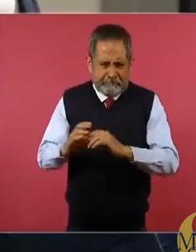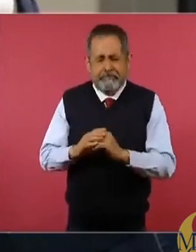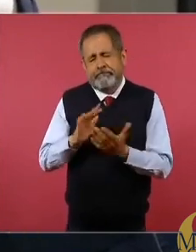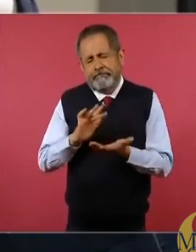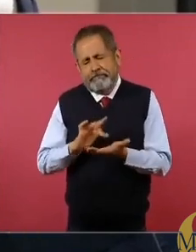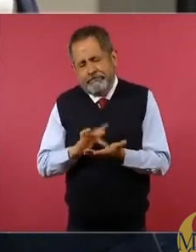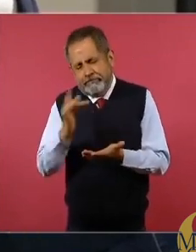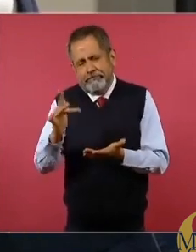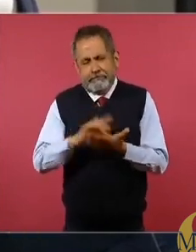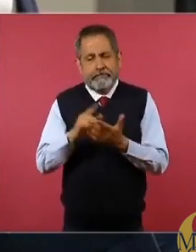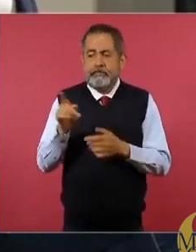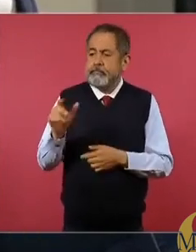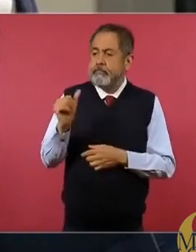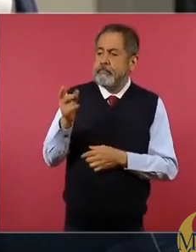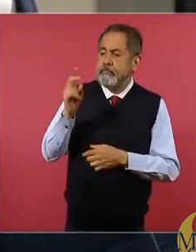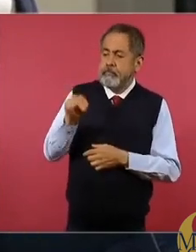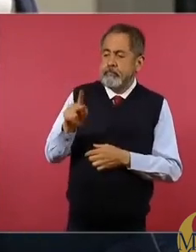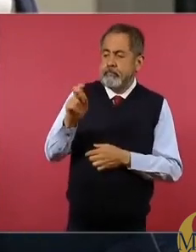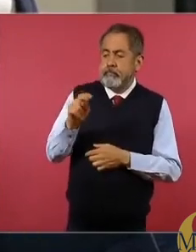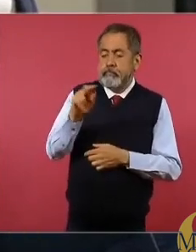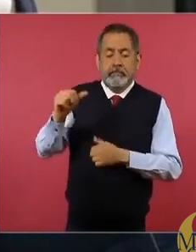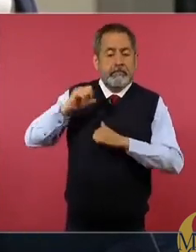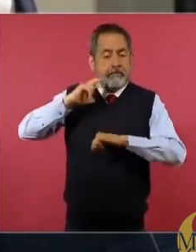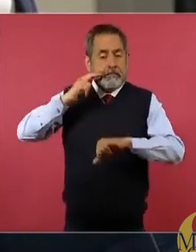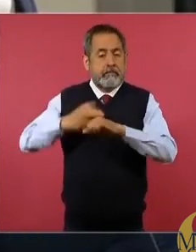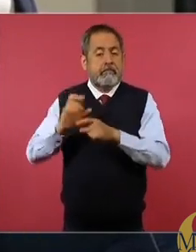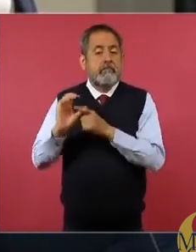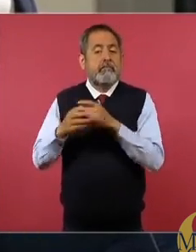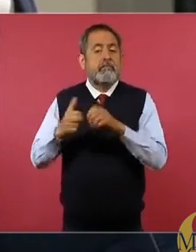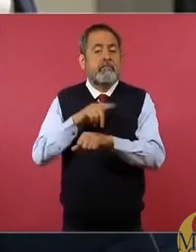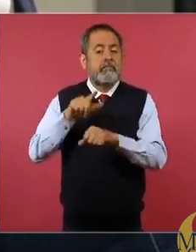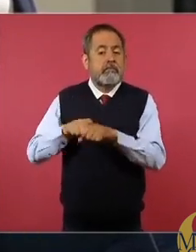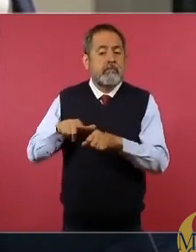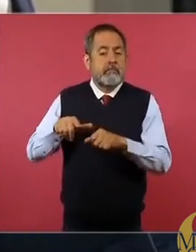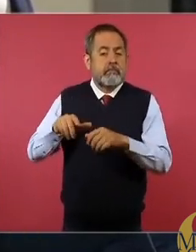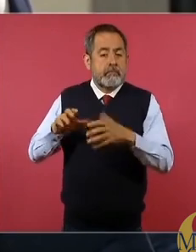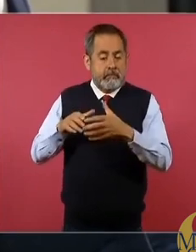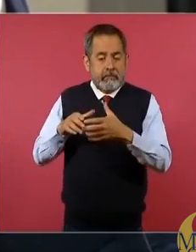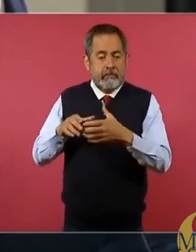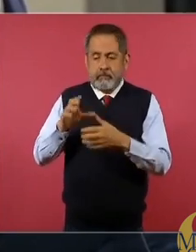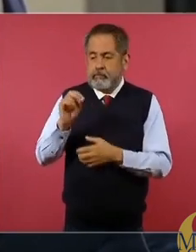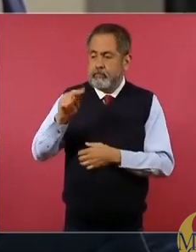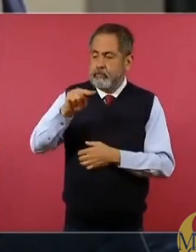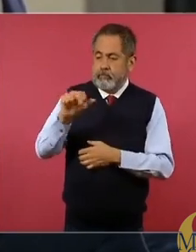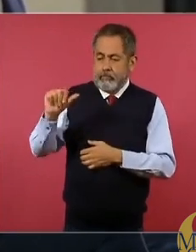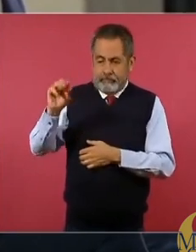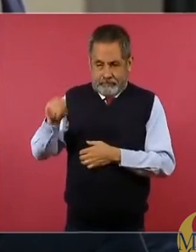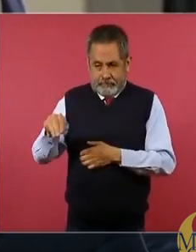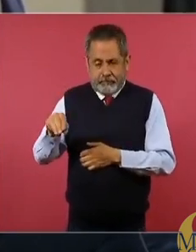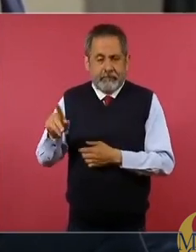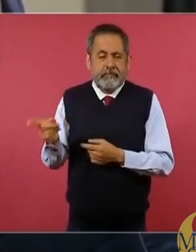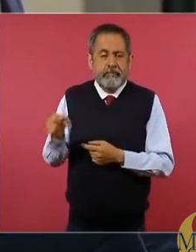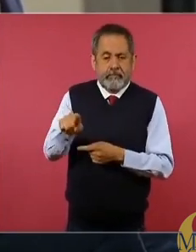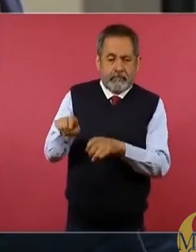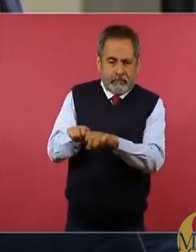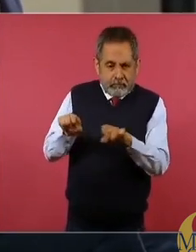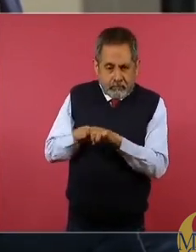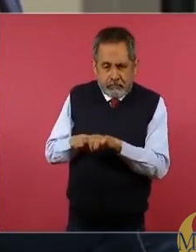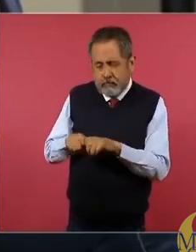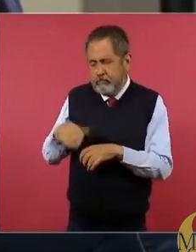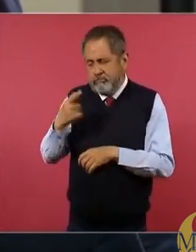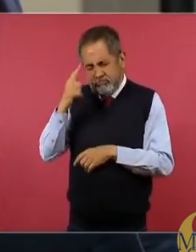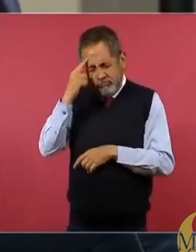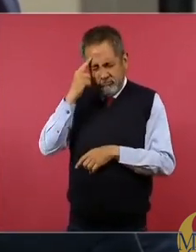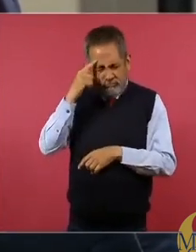Agradecemos a Adán Peña Fuentes, titular de la Comisión Nacional de Áreas Naturales Protegidas, CONAM, y a su equipo por su altura